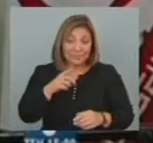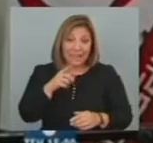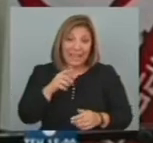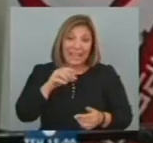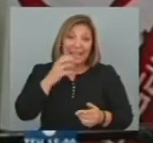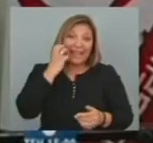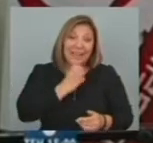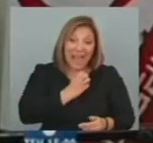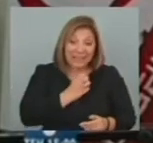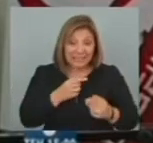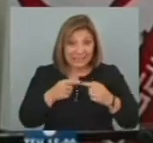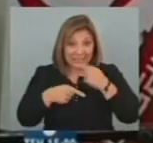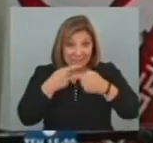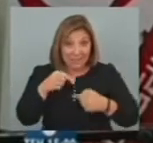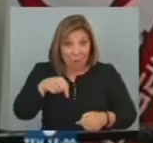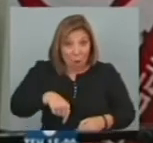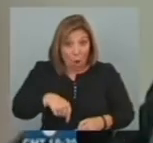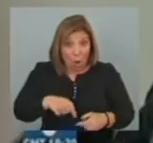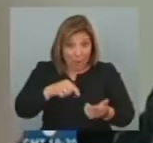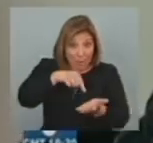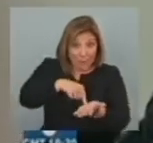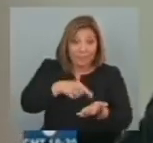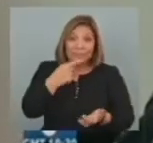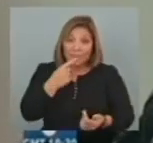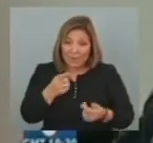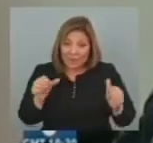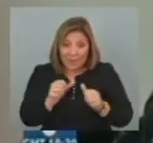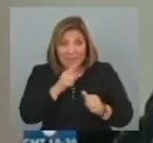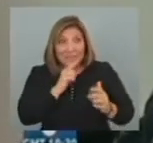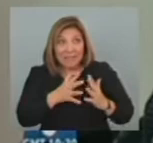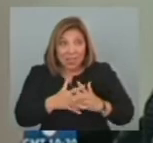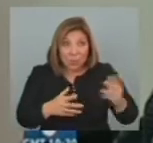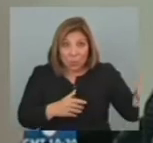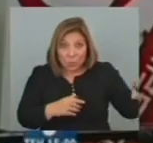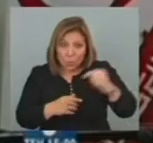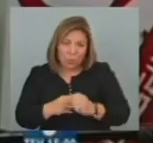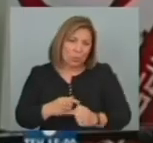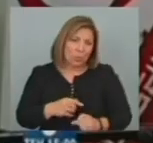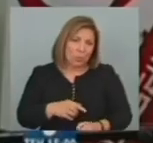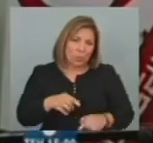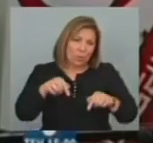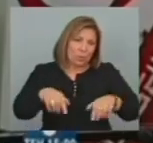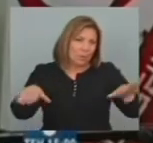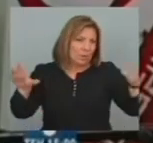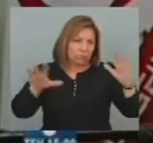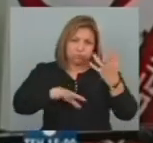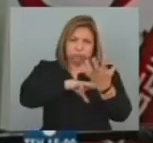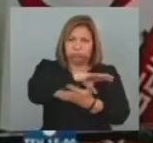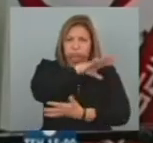el asiatolá Ali Khamenei Dijo este miércoles también que una acción estadounidense sería un desastre para la región